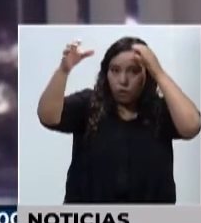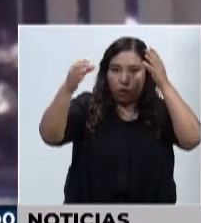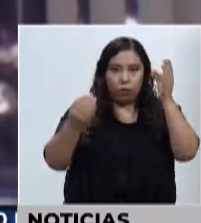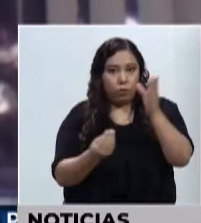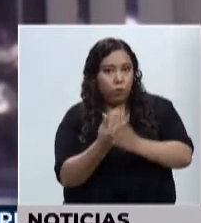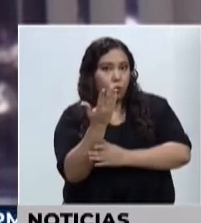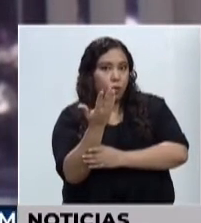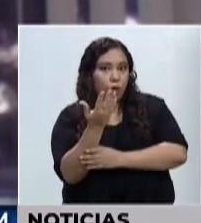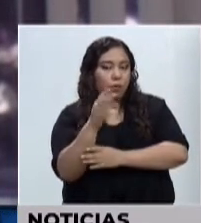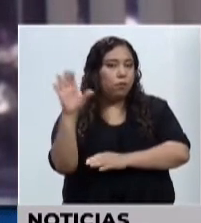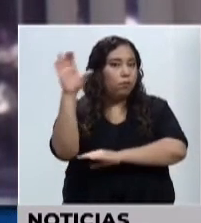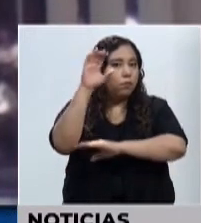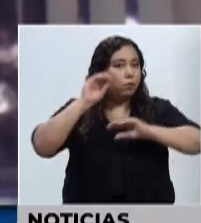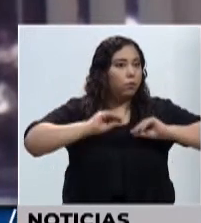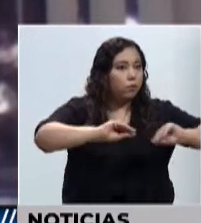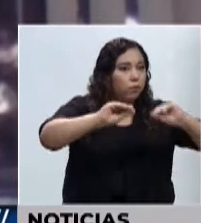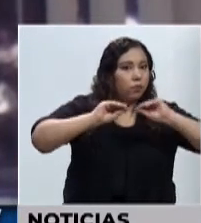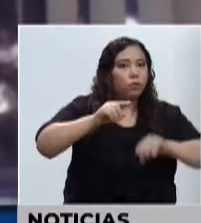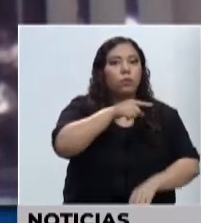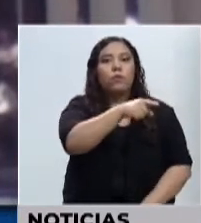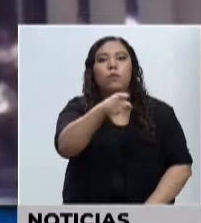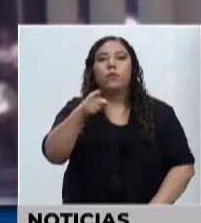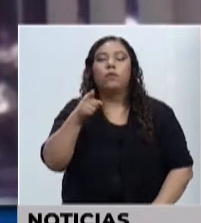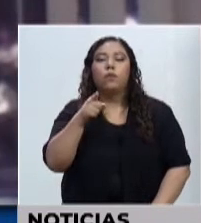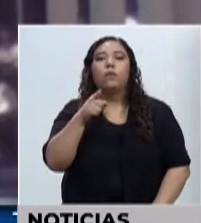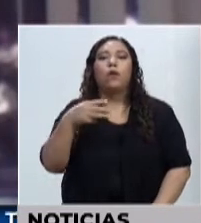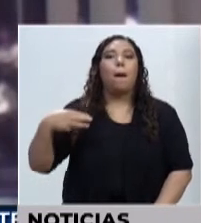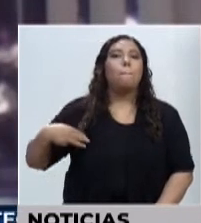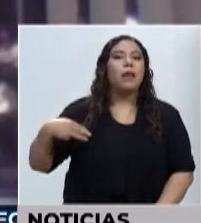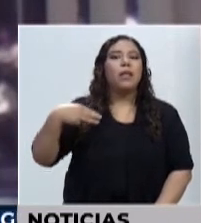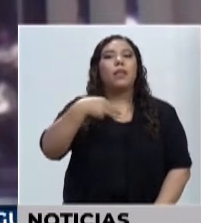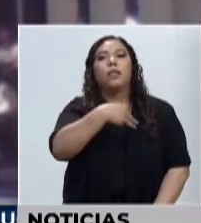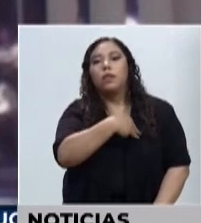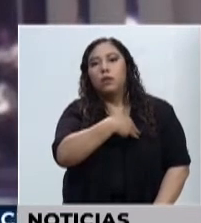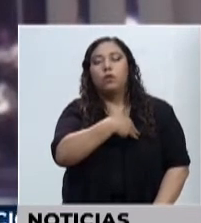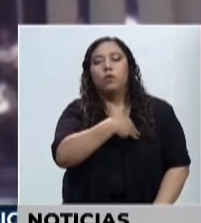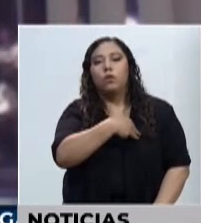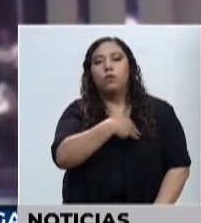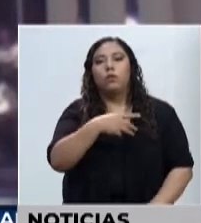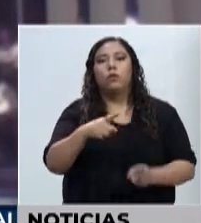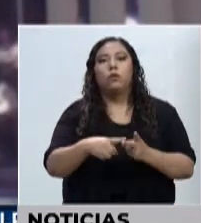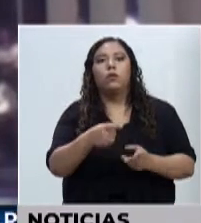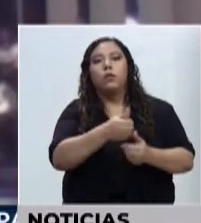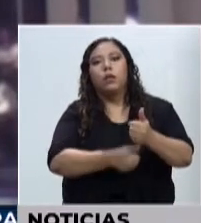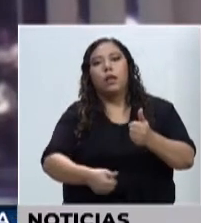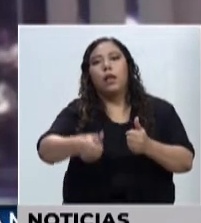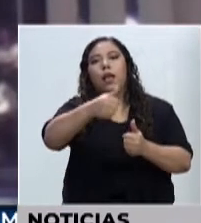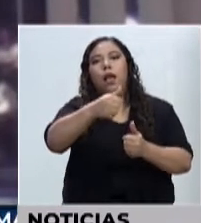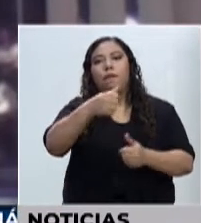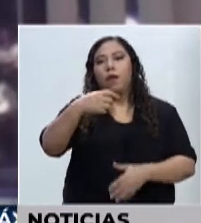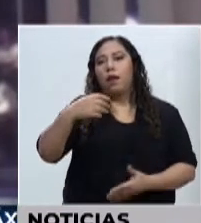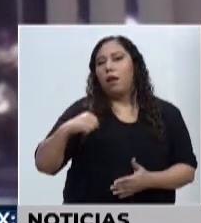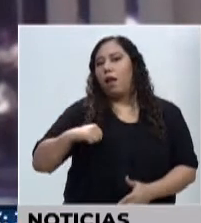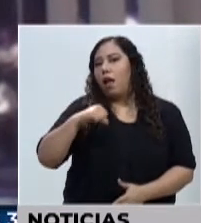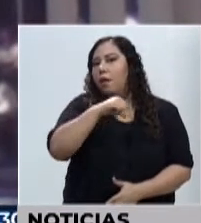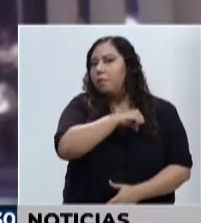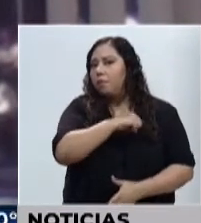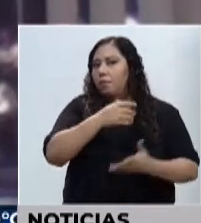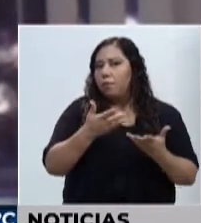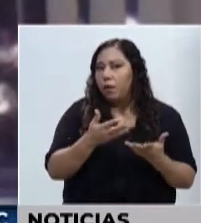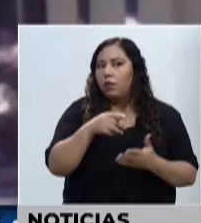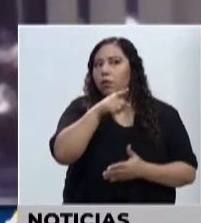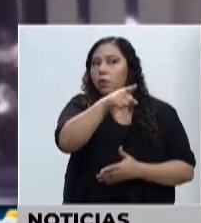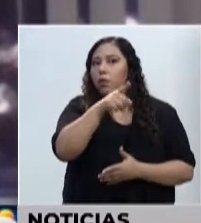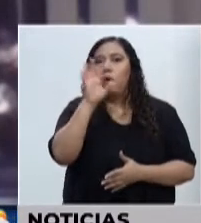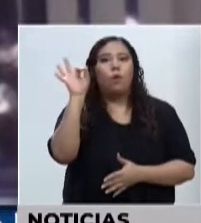funcionarios públicos, pero a su vez requiere un cambio de actividad porque es una nueva forma de administrar